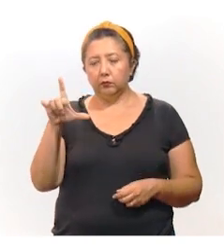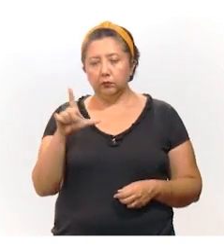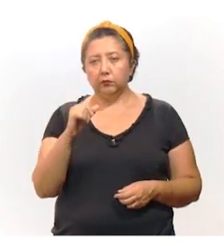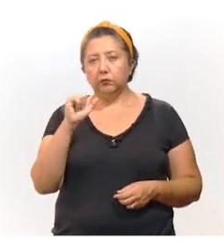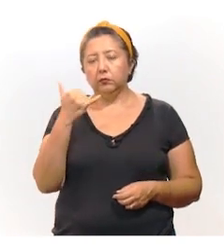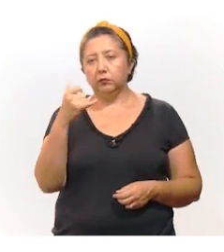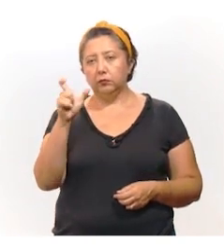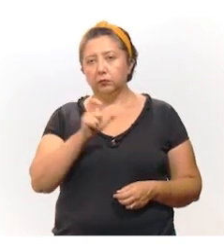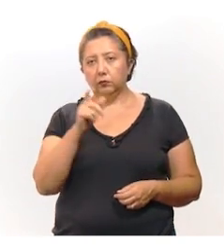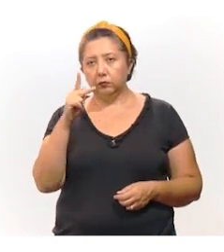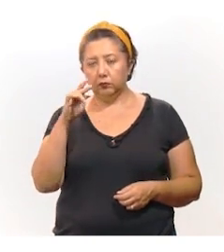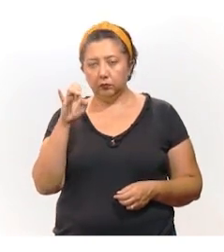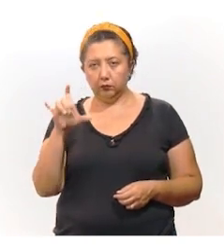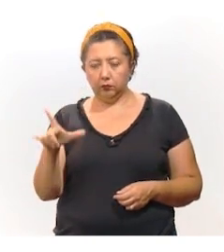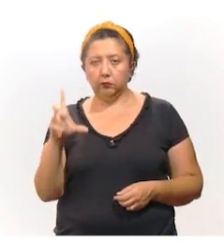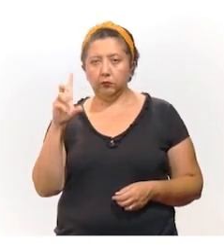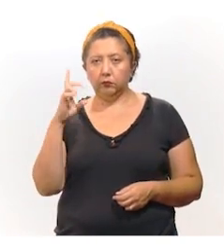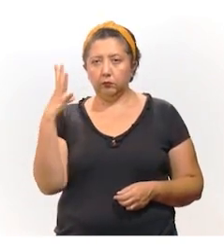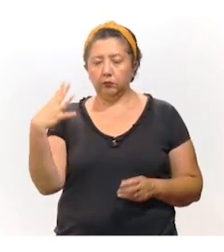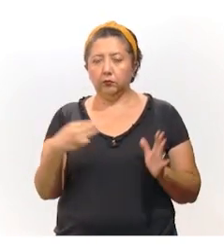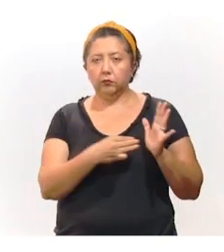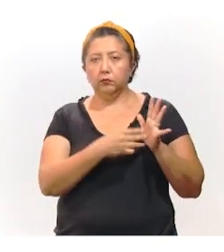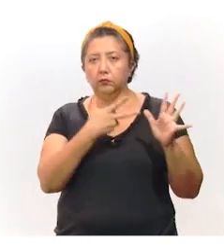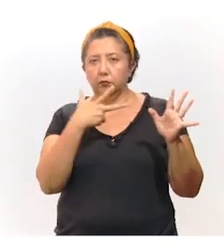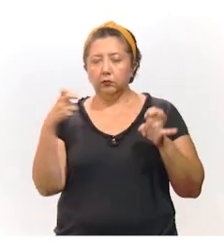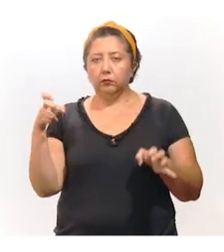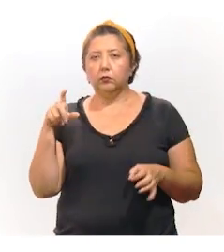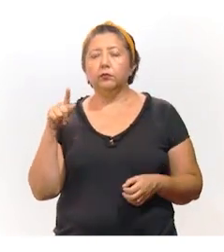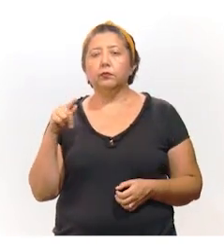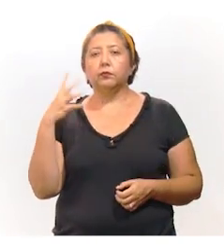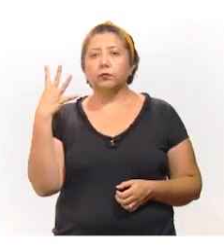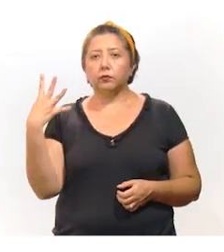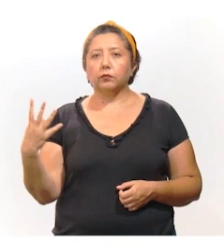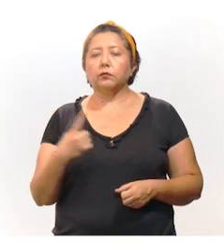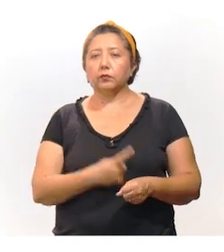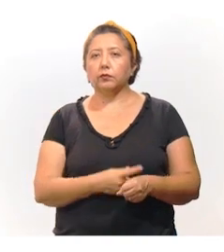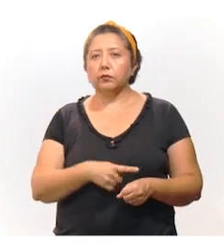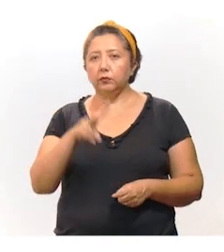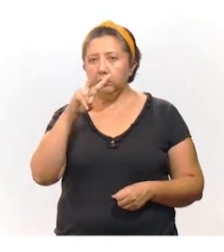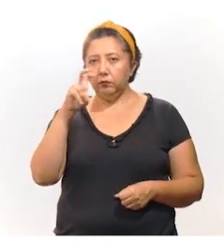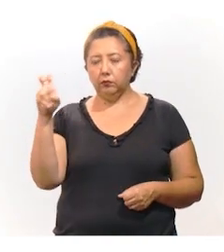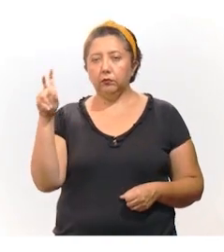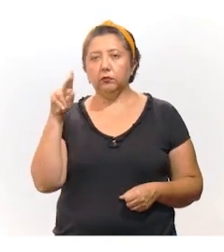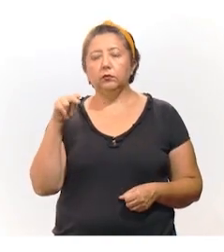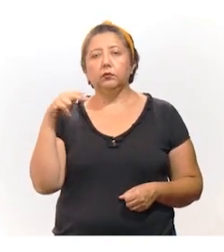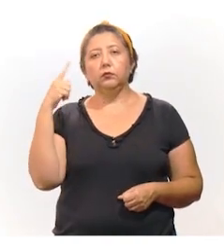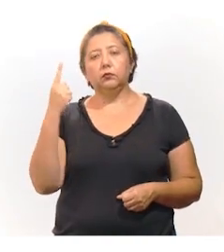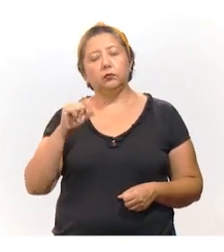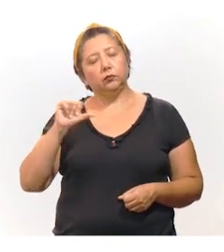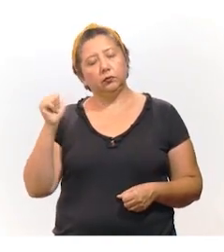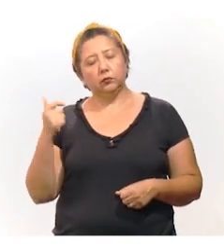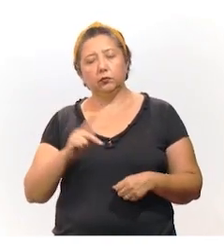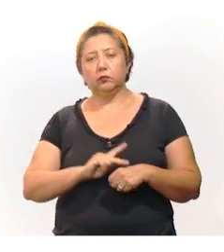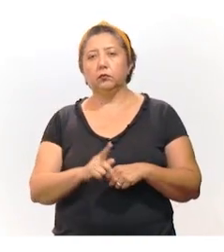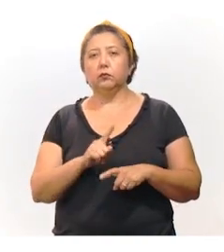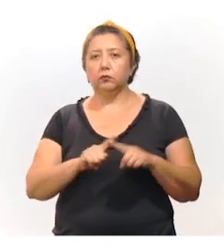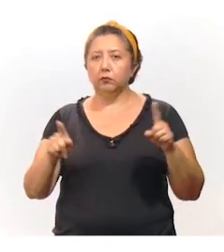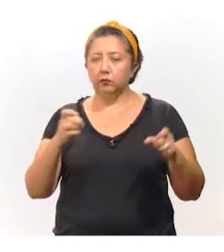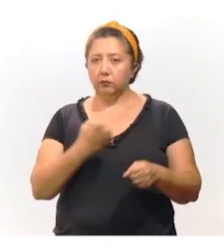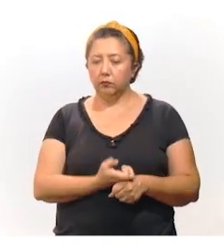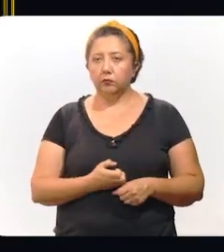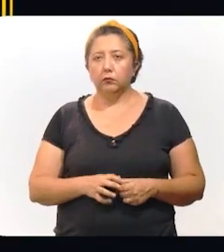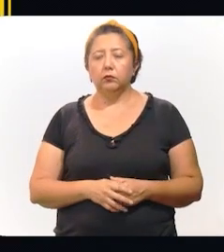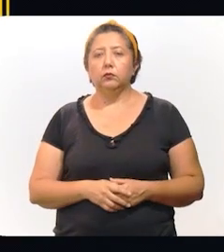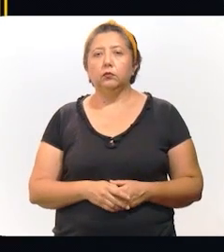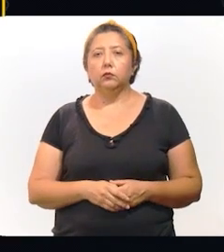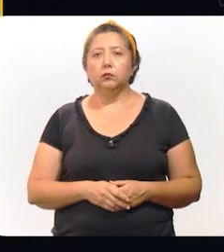Yascucul. De los 34.874 casos positivos, 281 son de otro país u otro estado.